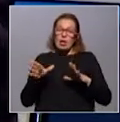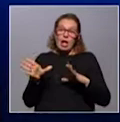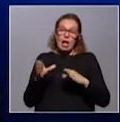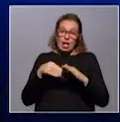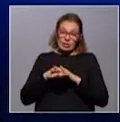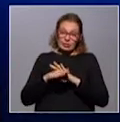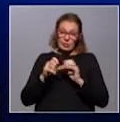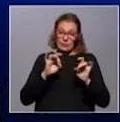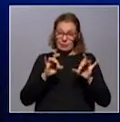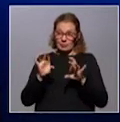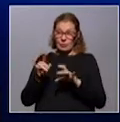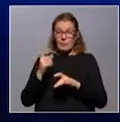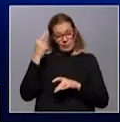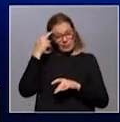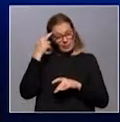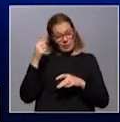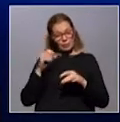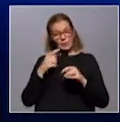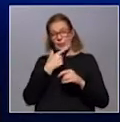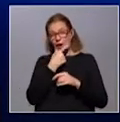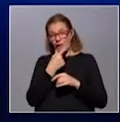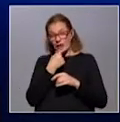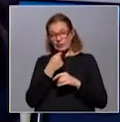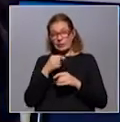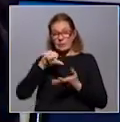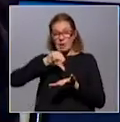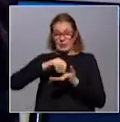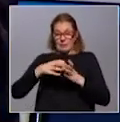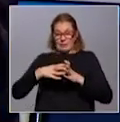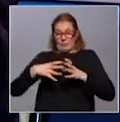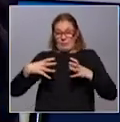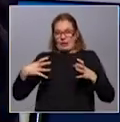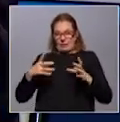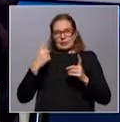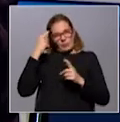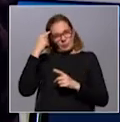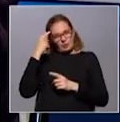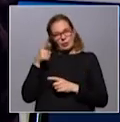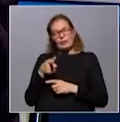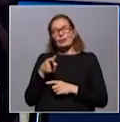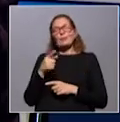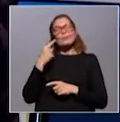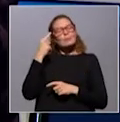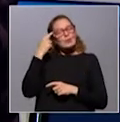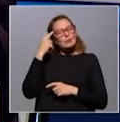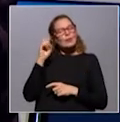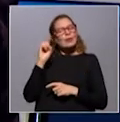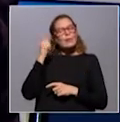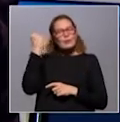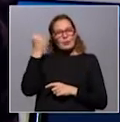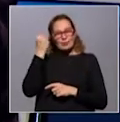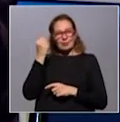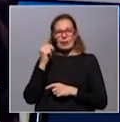pandemia. Igual me imagino que va ser más fácil cuando hay menos población que en países más grandes. Exactamente. Ese yo creo que es un factor fundamental en el caso de Uruguay.